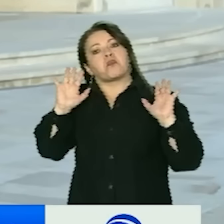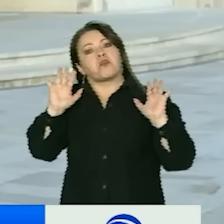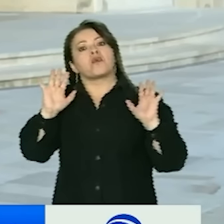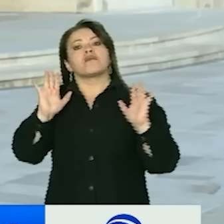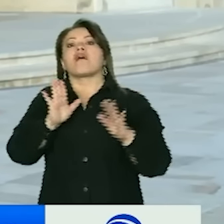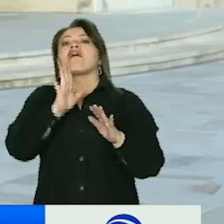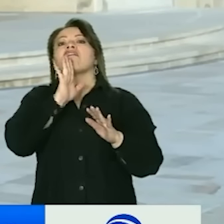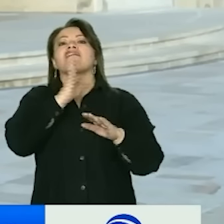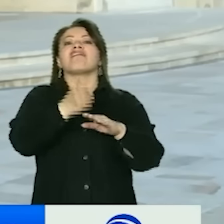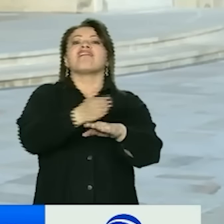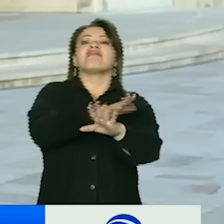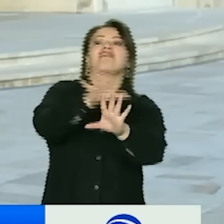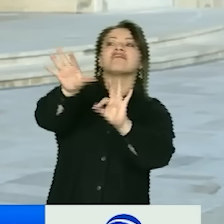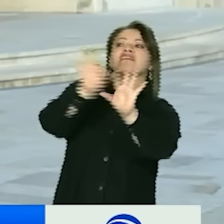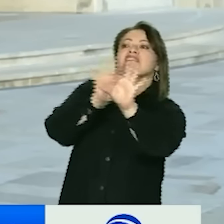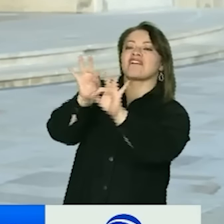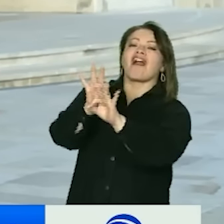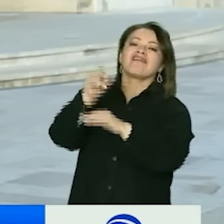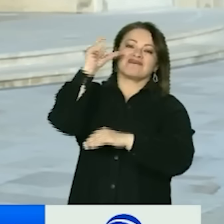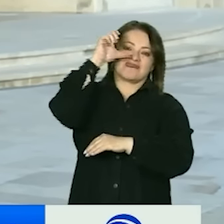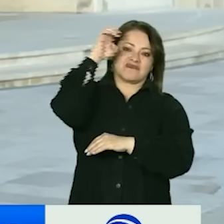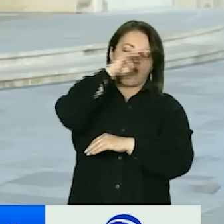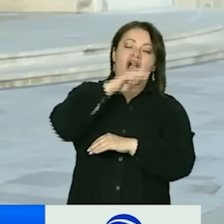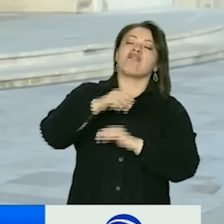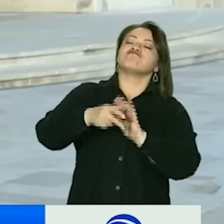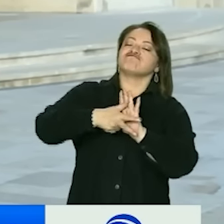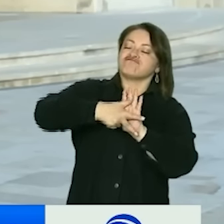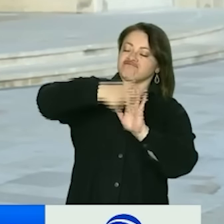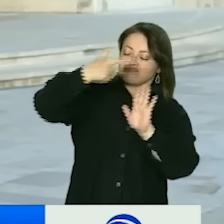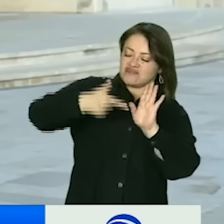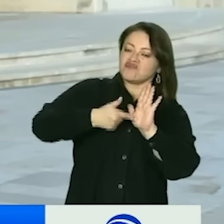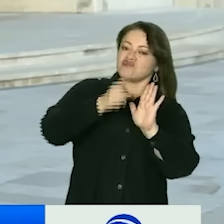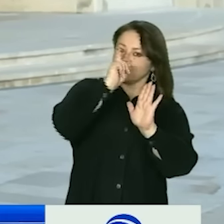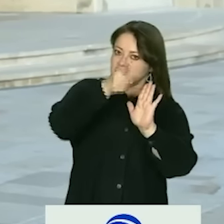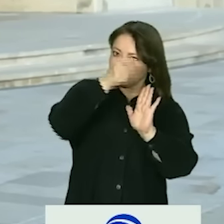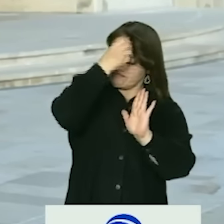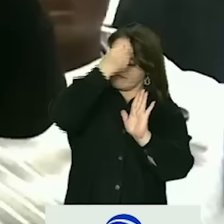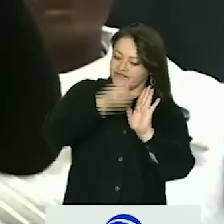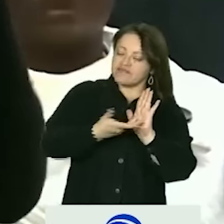y que se cumplió con la Constitución. En el siguiente informe, los detalles.